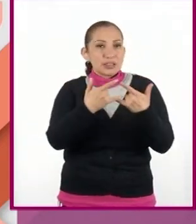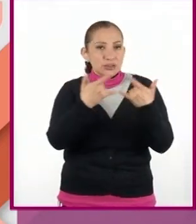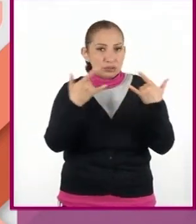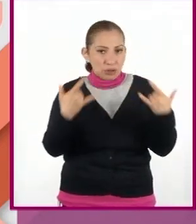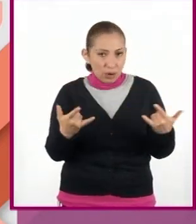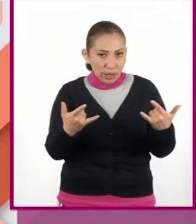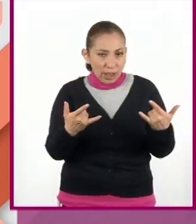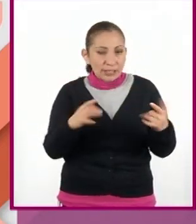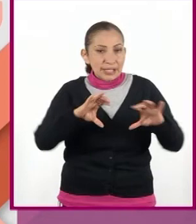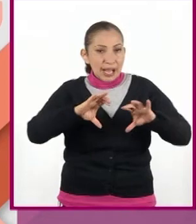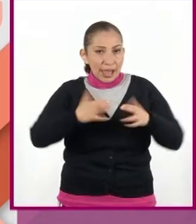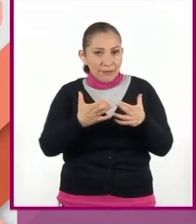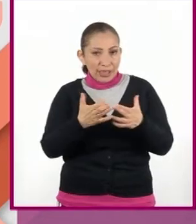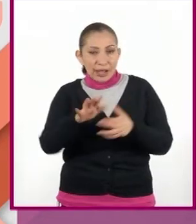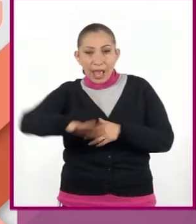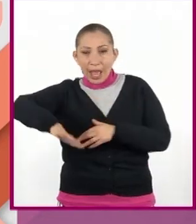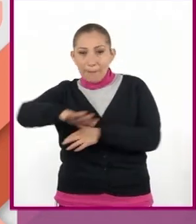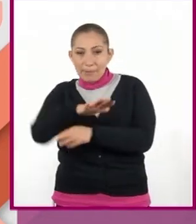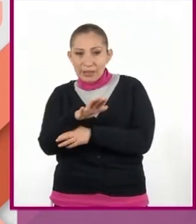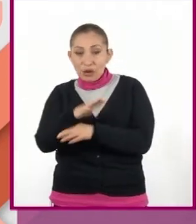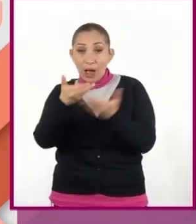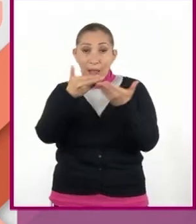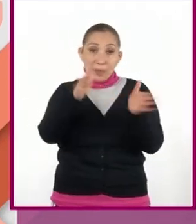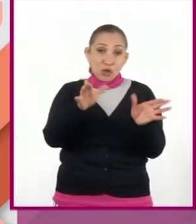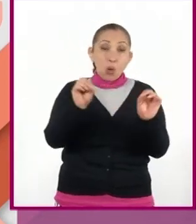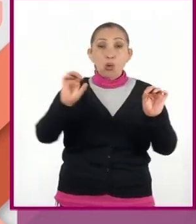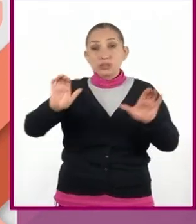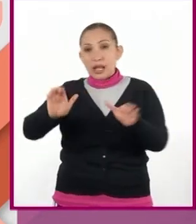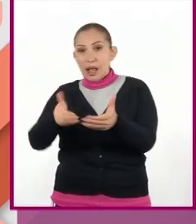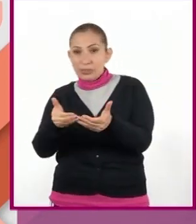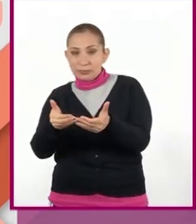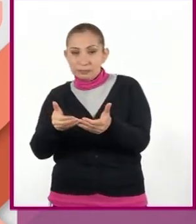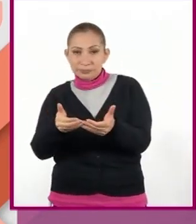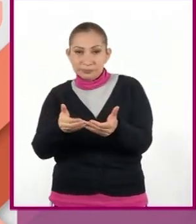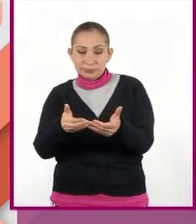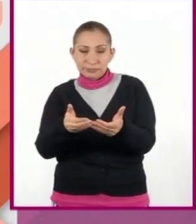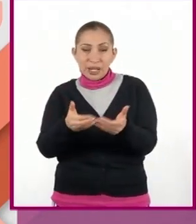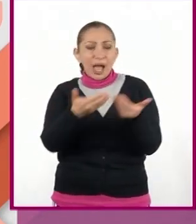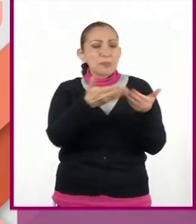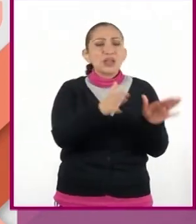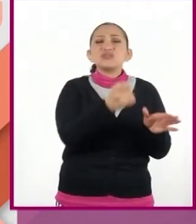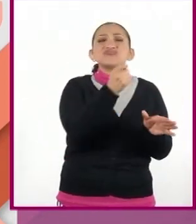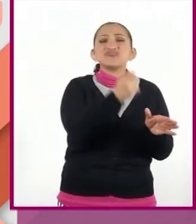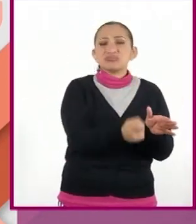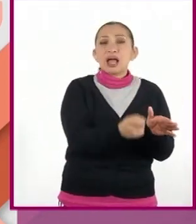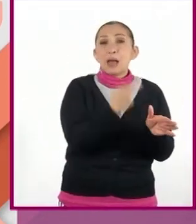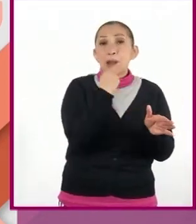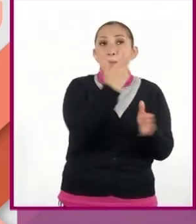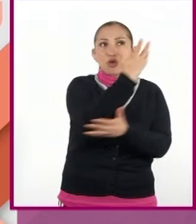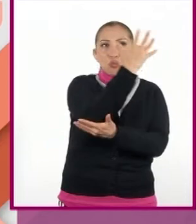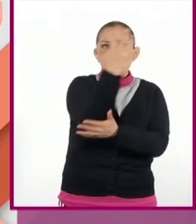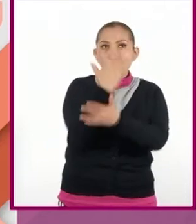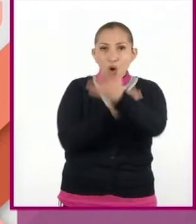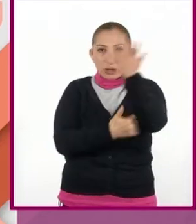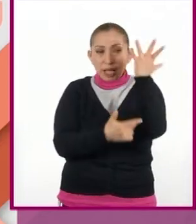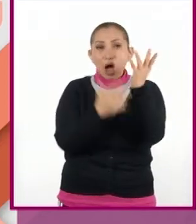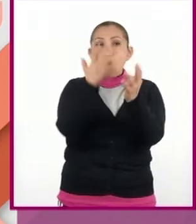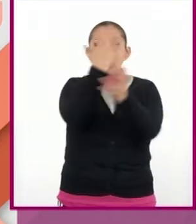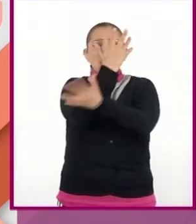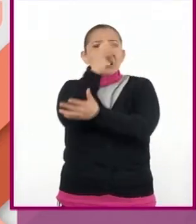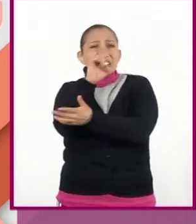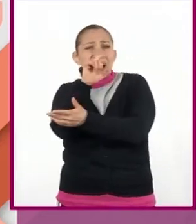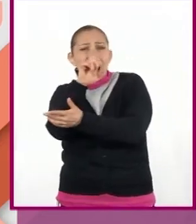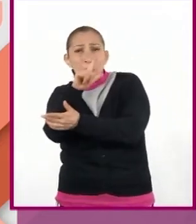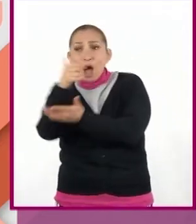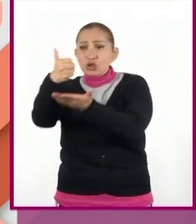y se clasifican en ambientes abiertos o cerrados. Es abierto cuando hablamos de un bosque, de una selva,